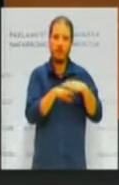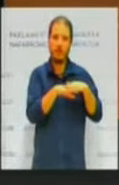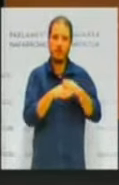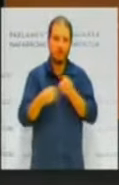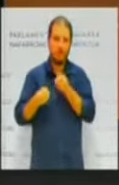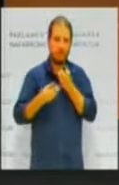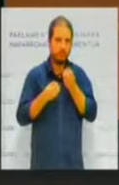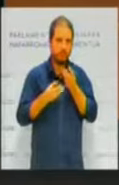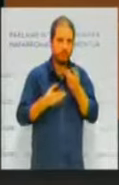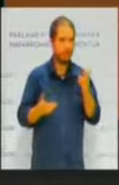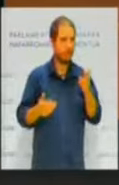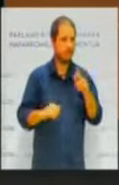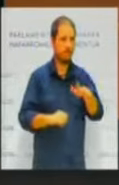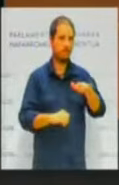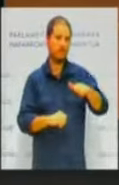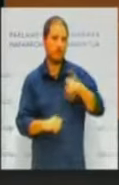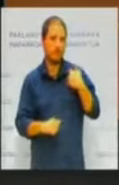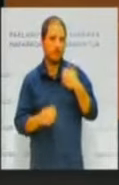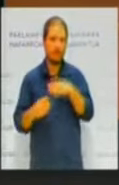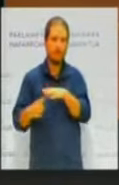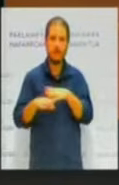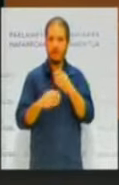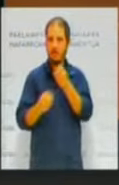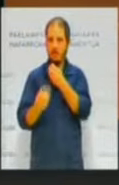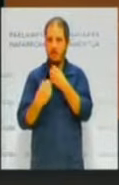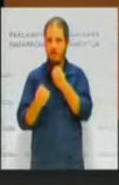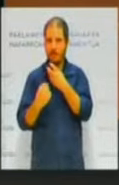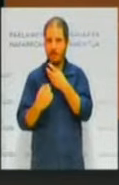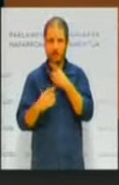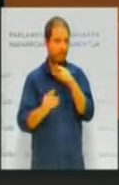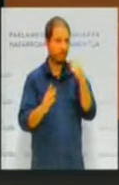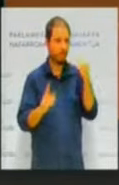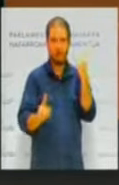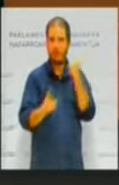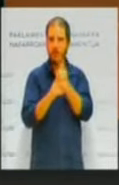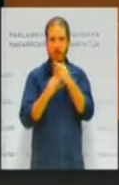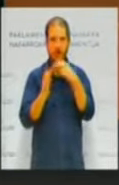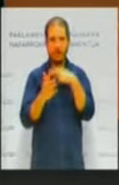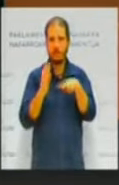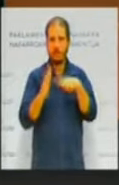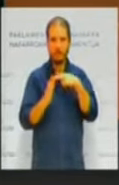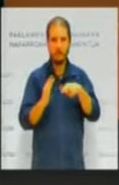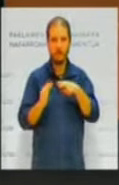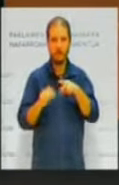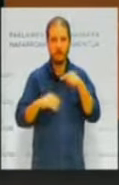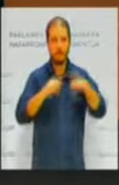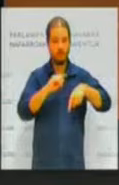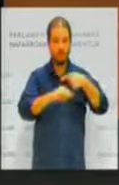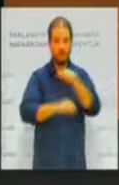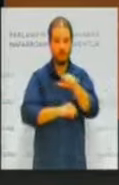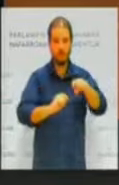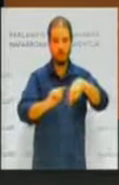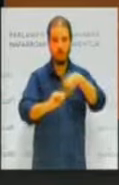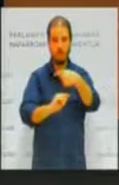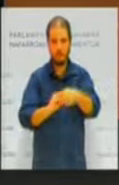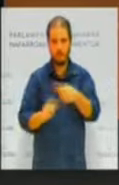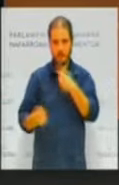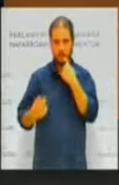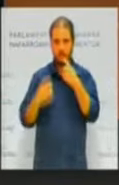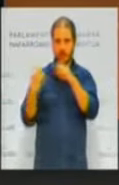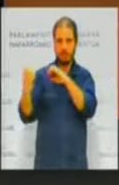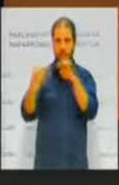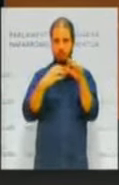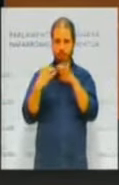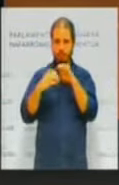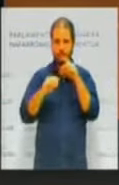información. Y por tanto es lo contrario a la transparencia. Y de eso tendremos mucho que hablar la semana que viene probablemente cuando yo